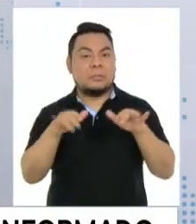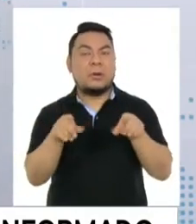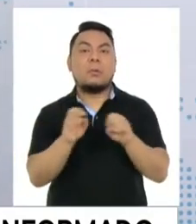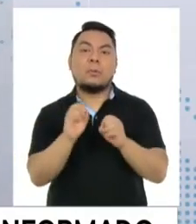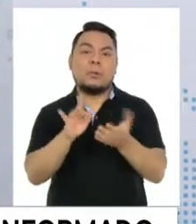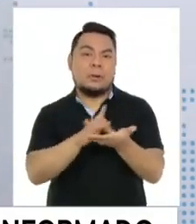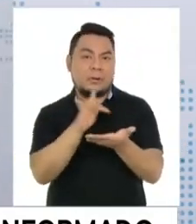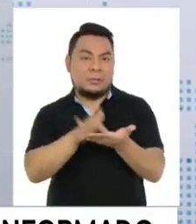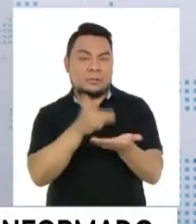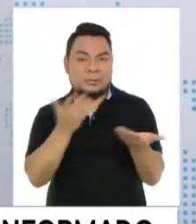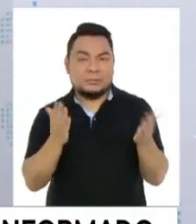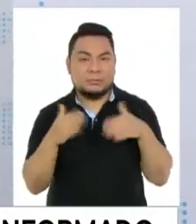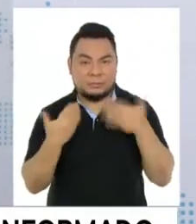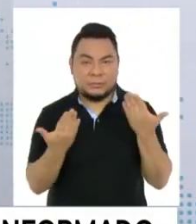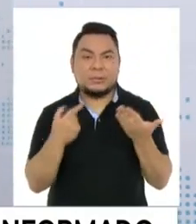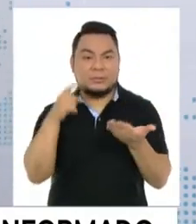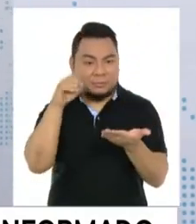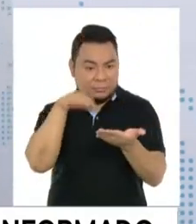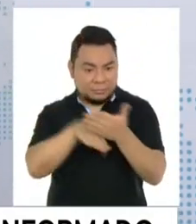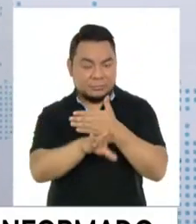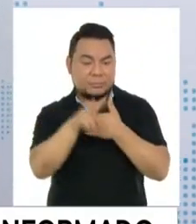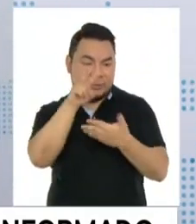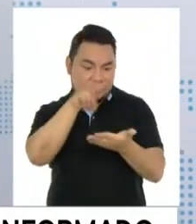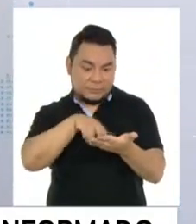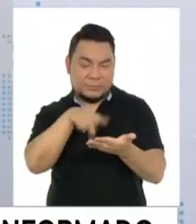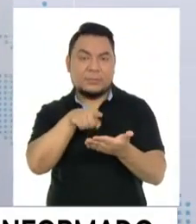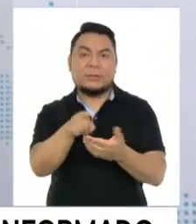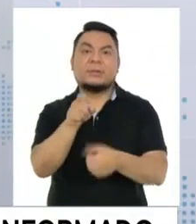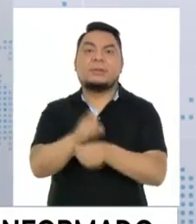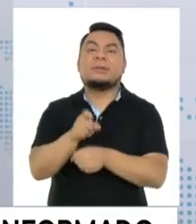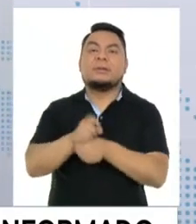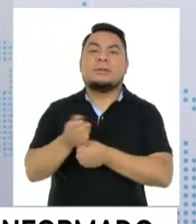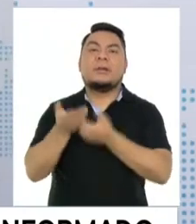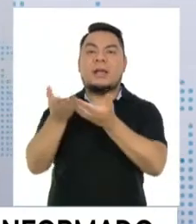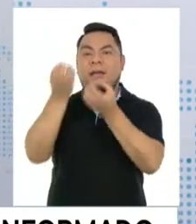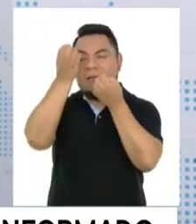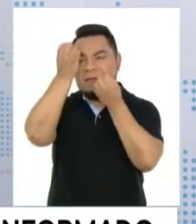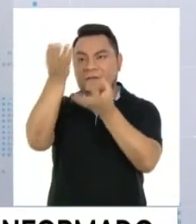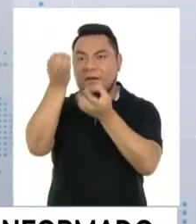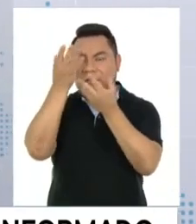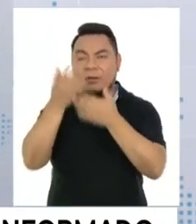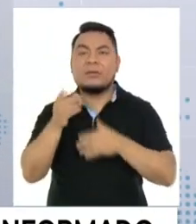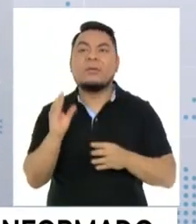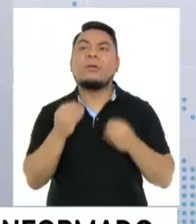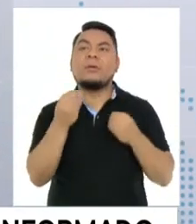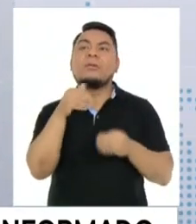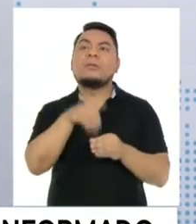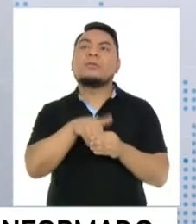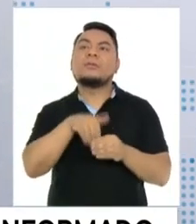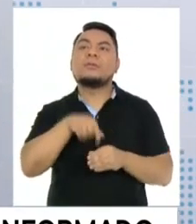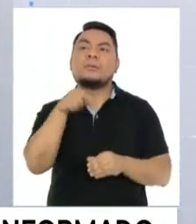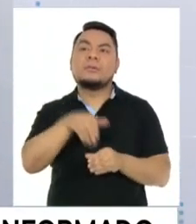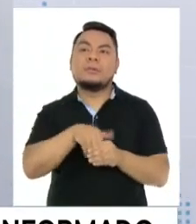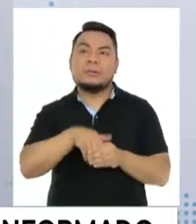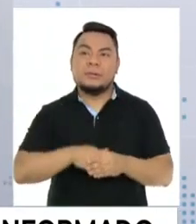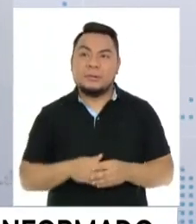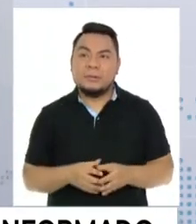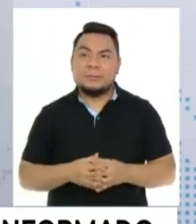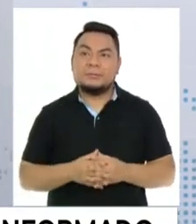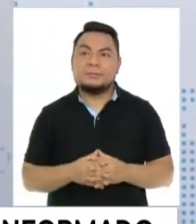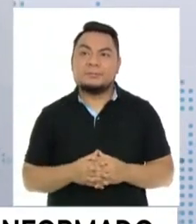dispositivo electrónico, y además te va a enseñar, te va a brindar un poco de información de cómo votar en estas elecciones?